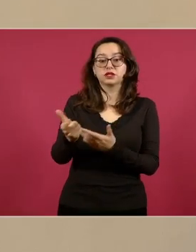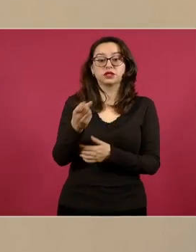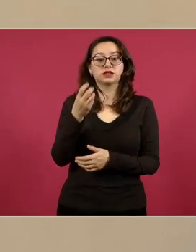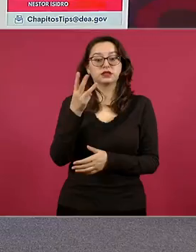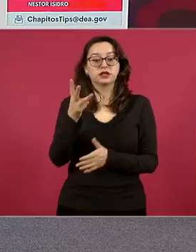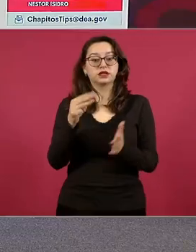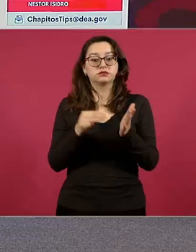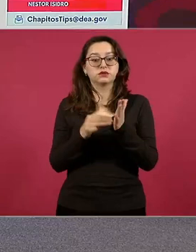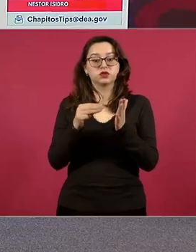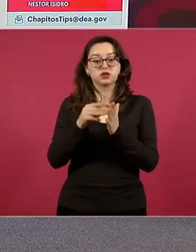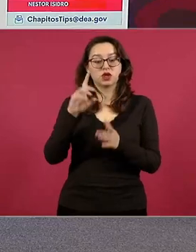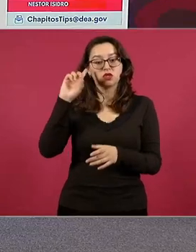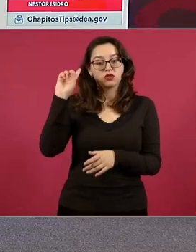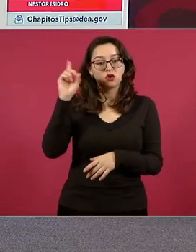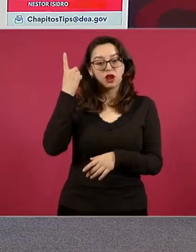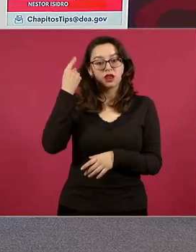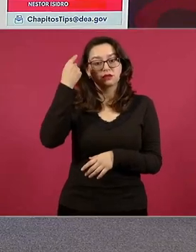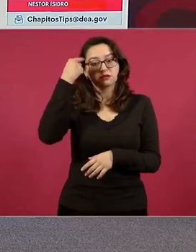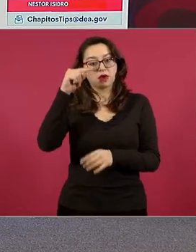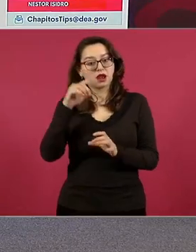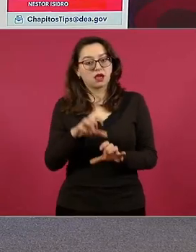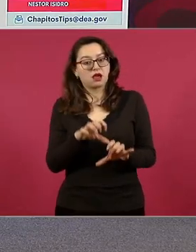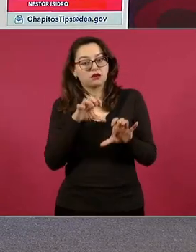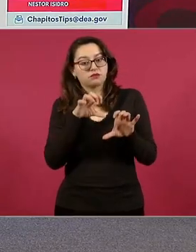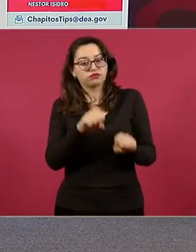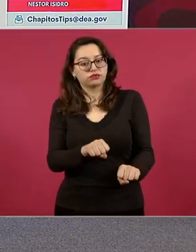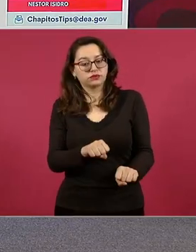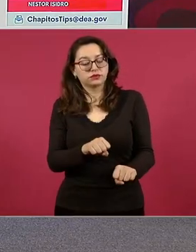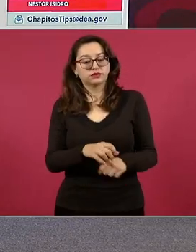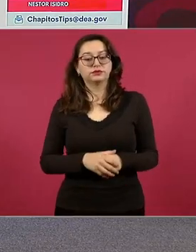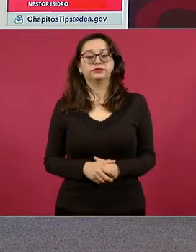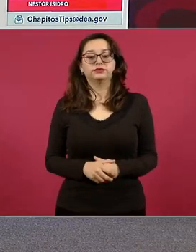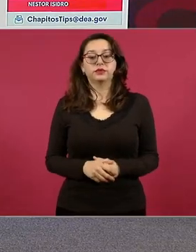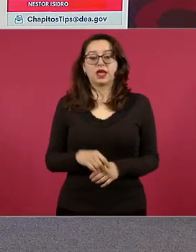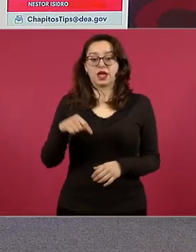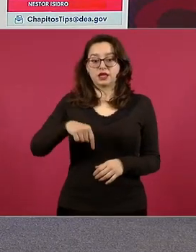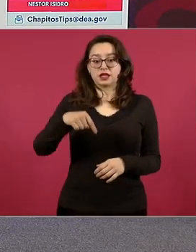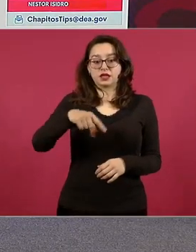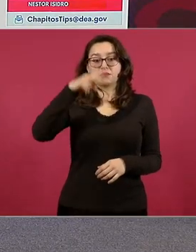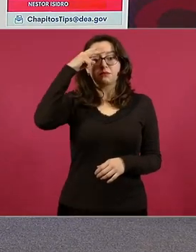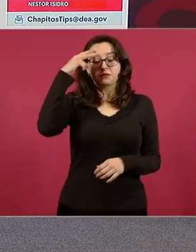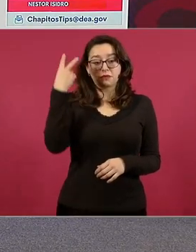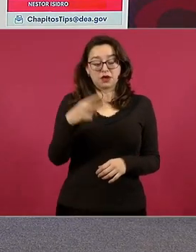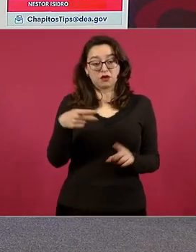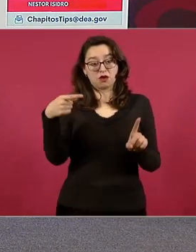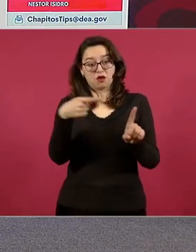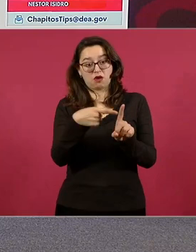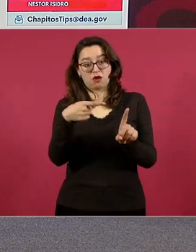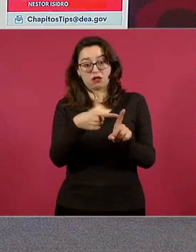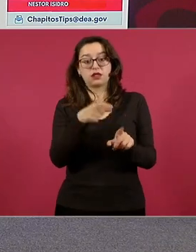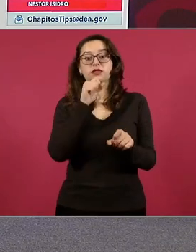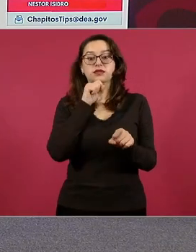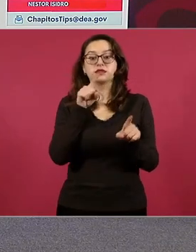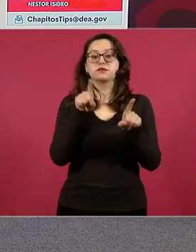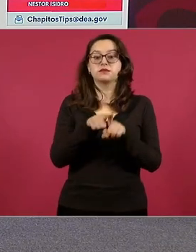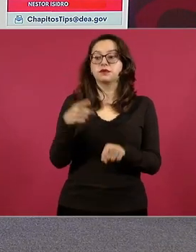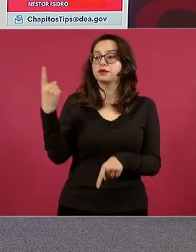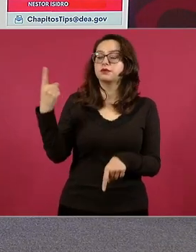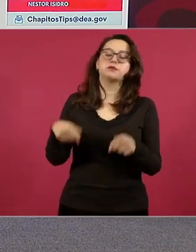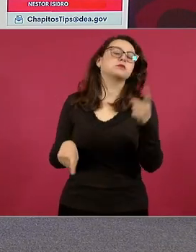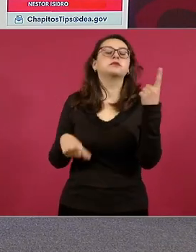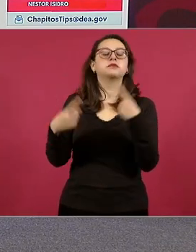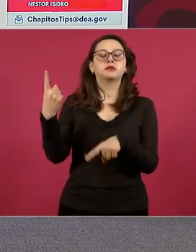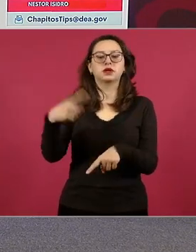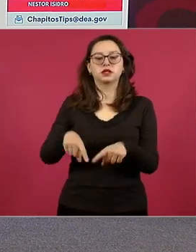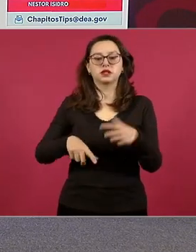por esta persona. Aquí en México, Néstor Isidro habría sido el responsable de ordenar agresiones en contra